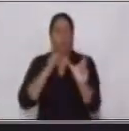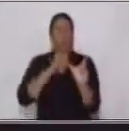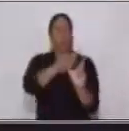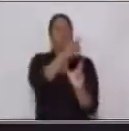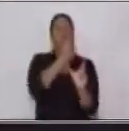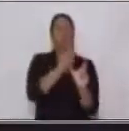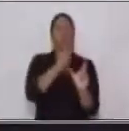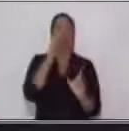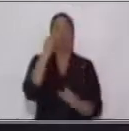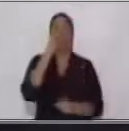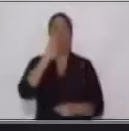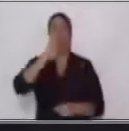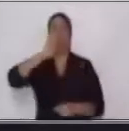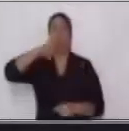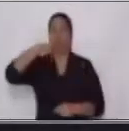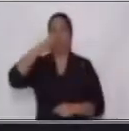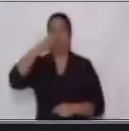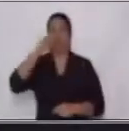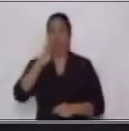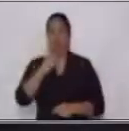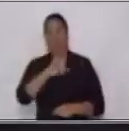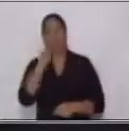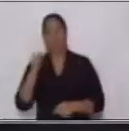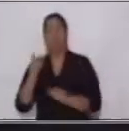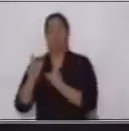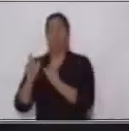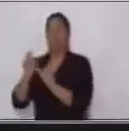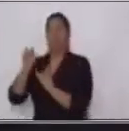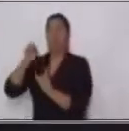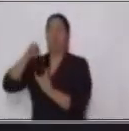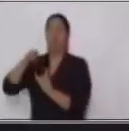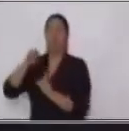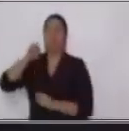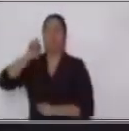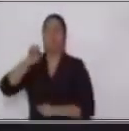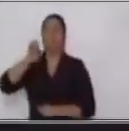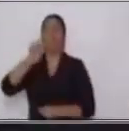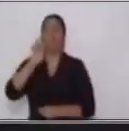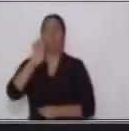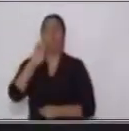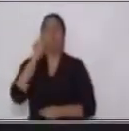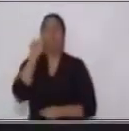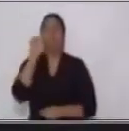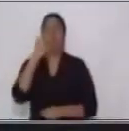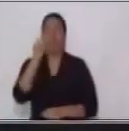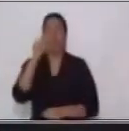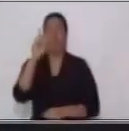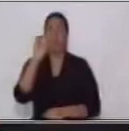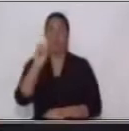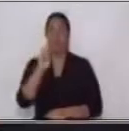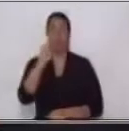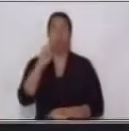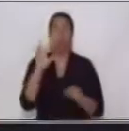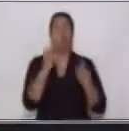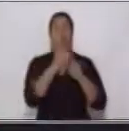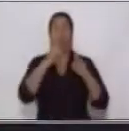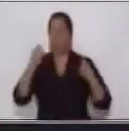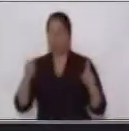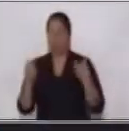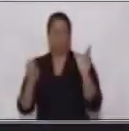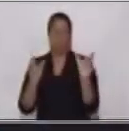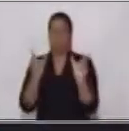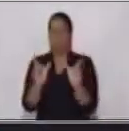oración. Más adelante te voy a explicar por qué es importante identificarlos para poder trabajar el tema de voces